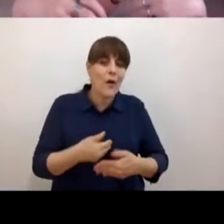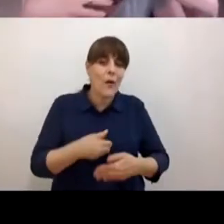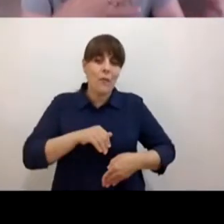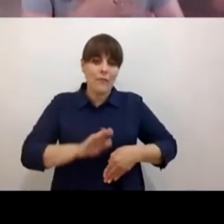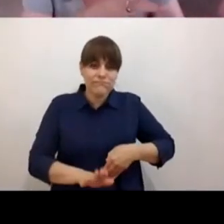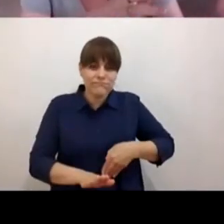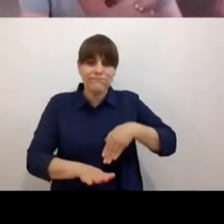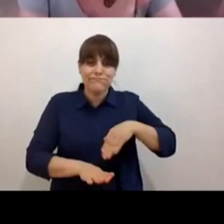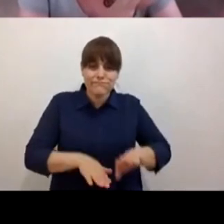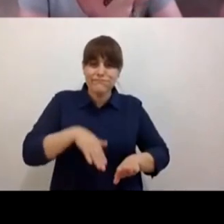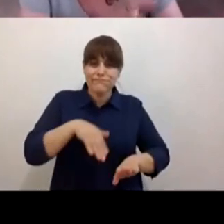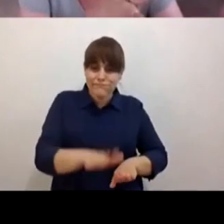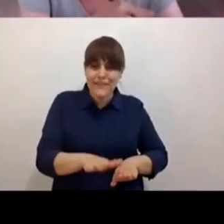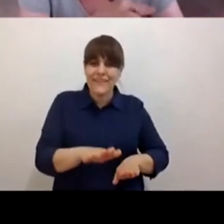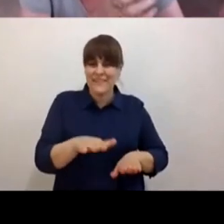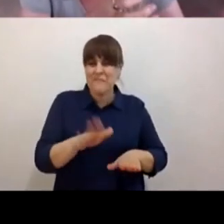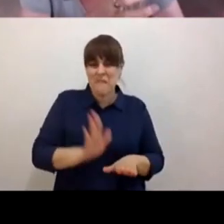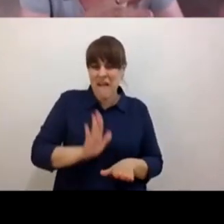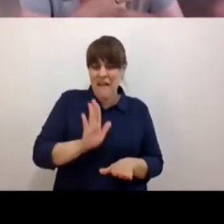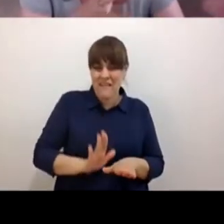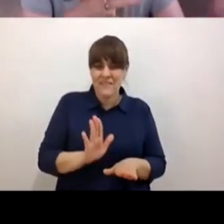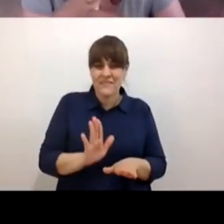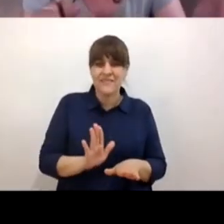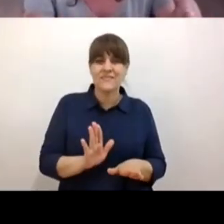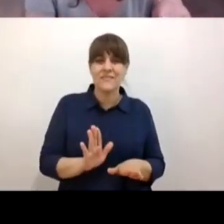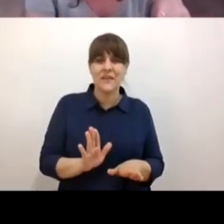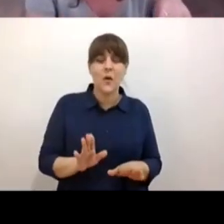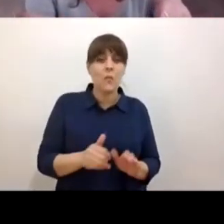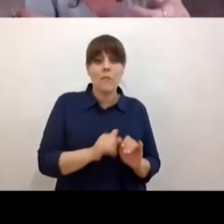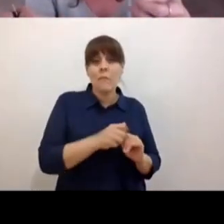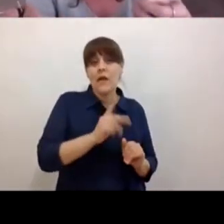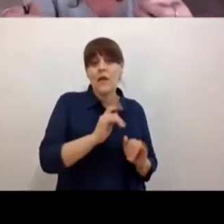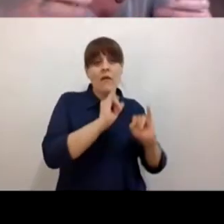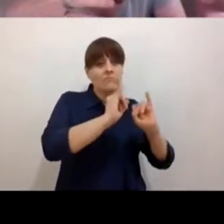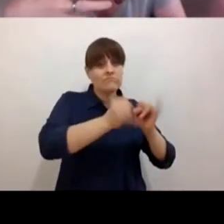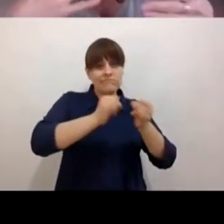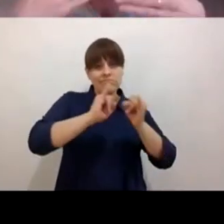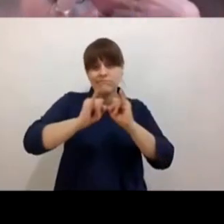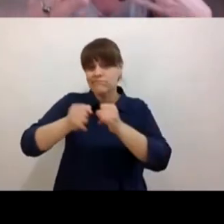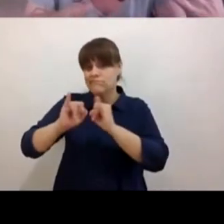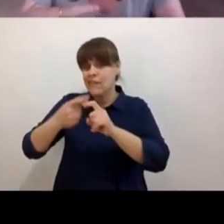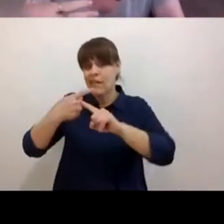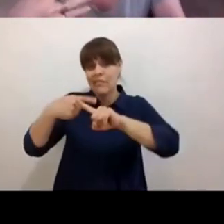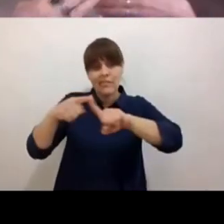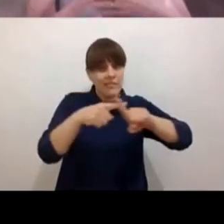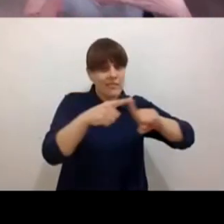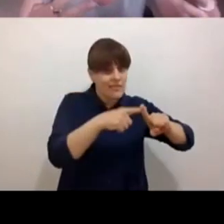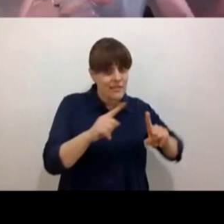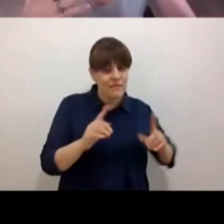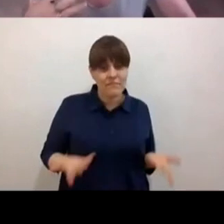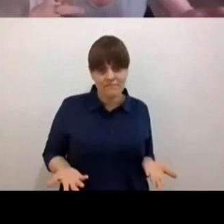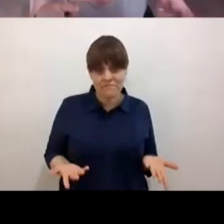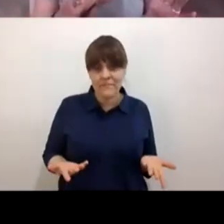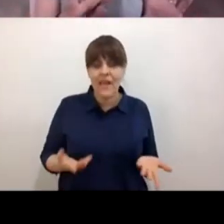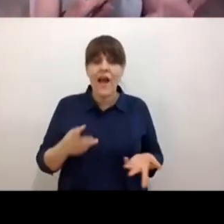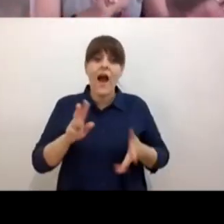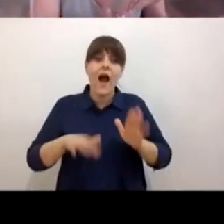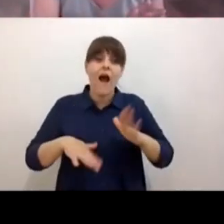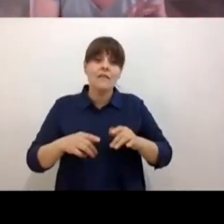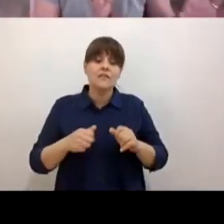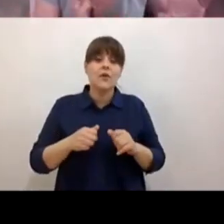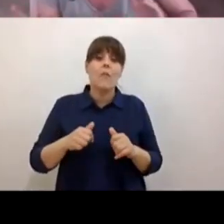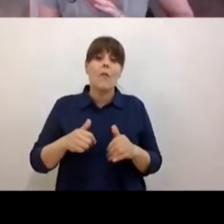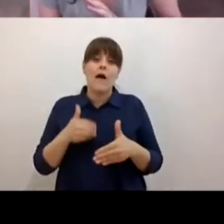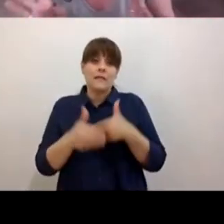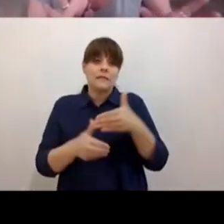una vez más diríamos cada persona lo vive de forma distinta pero a veces también va y viene ¿no? tiene